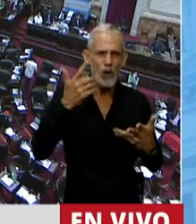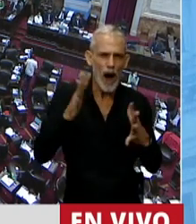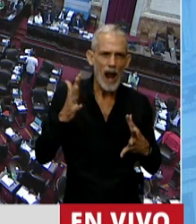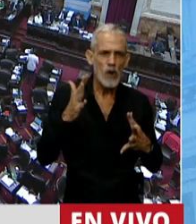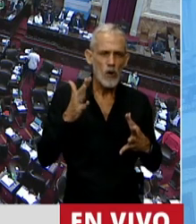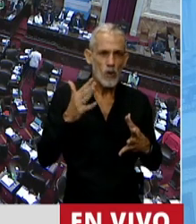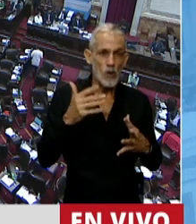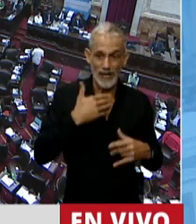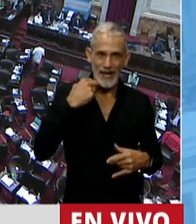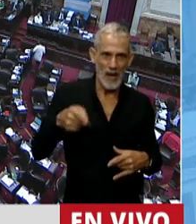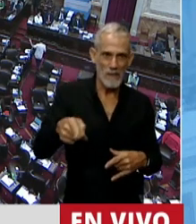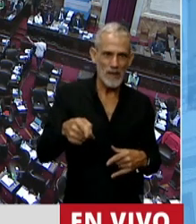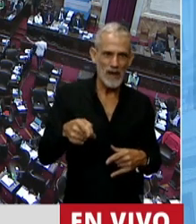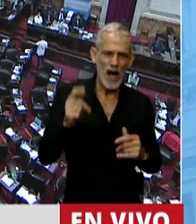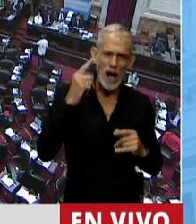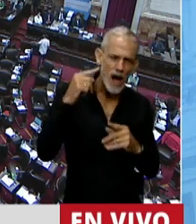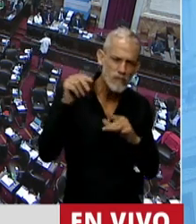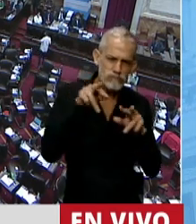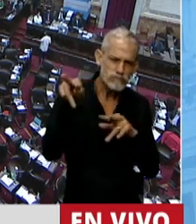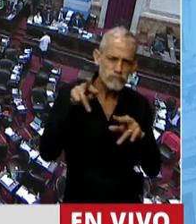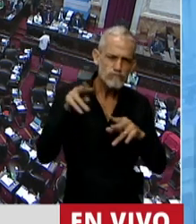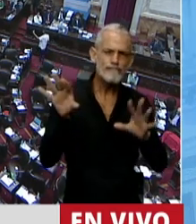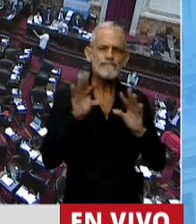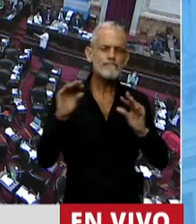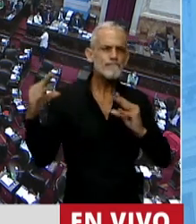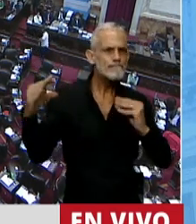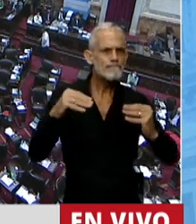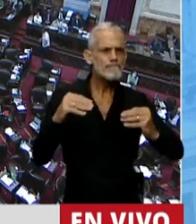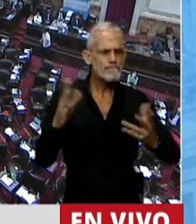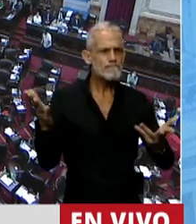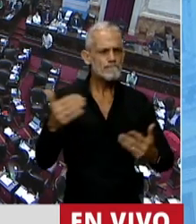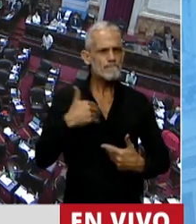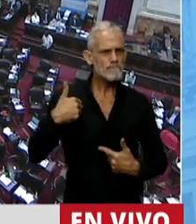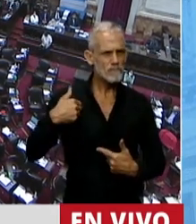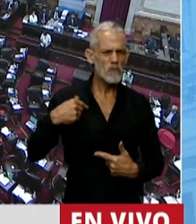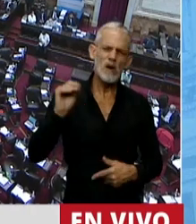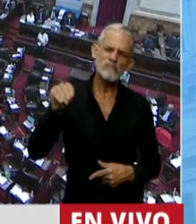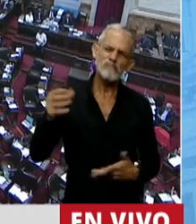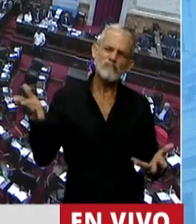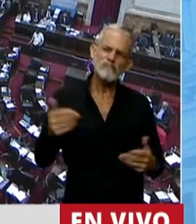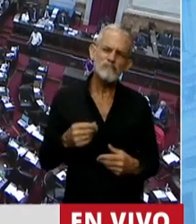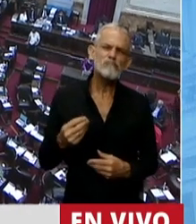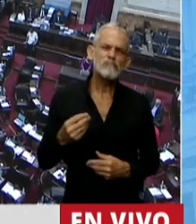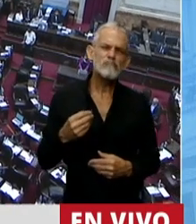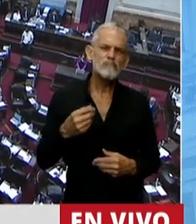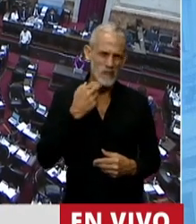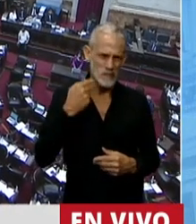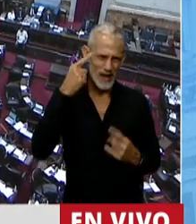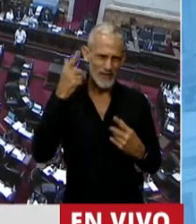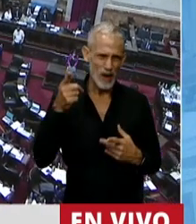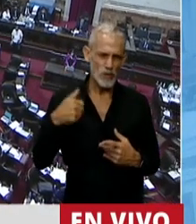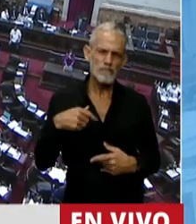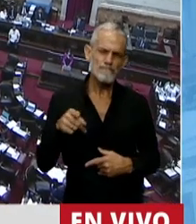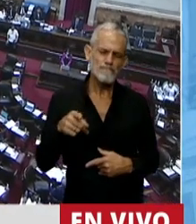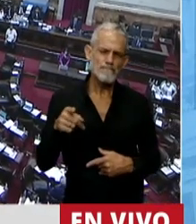escuchaba debates, que pensábamos, me decía el otro día, mamá, sos